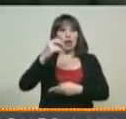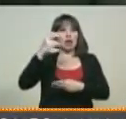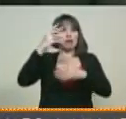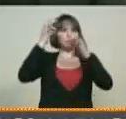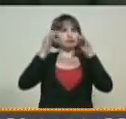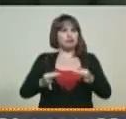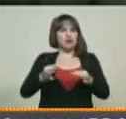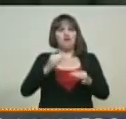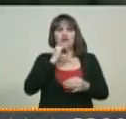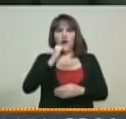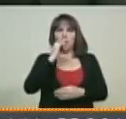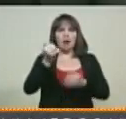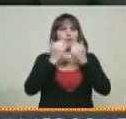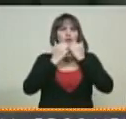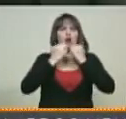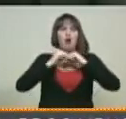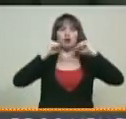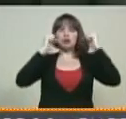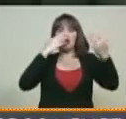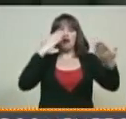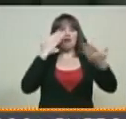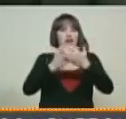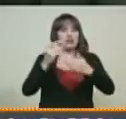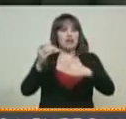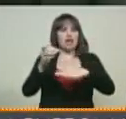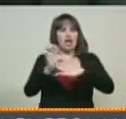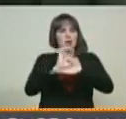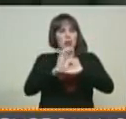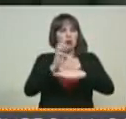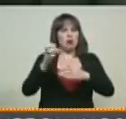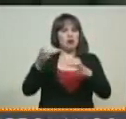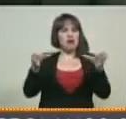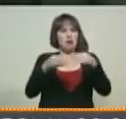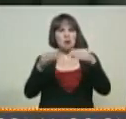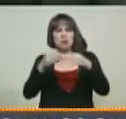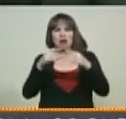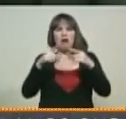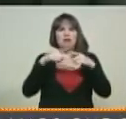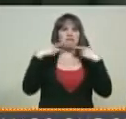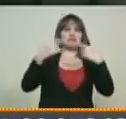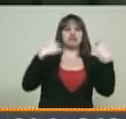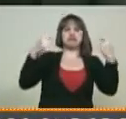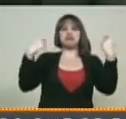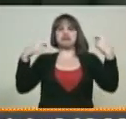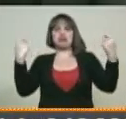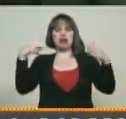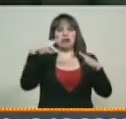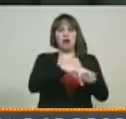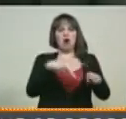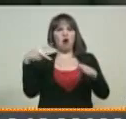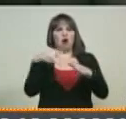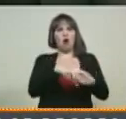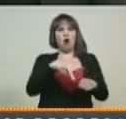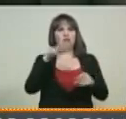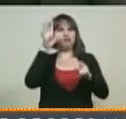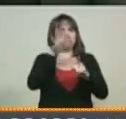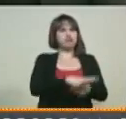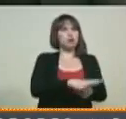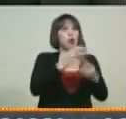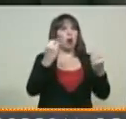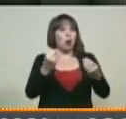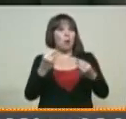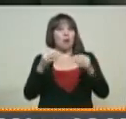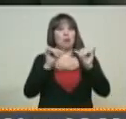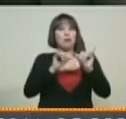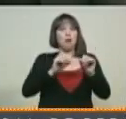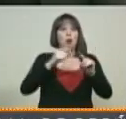ante esta reunión que lo que hace es promover las campañas de xenofobia contra los venezolanos en el exterior, muy similar